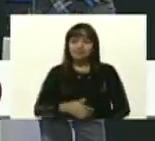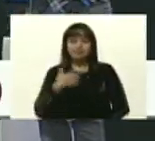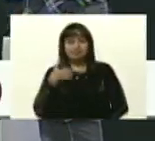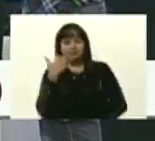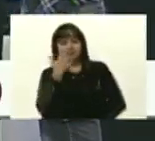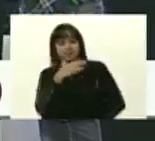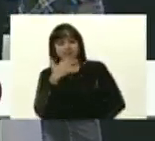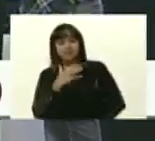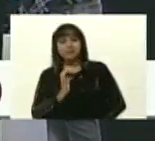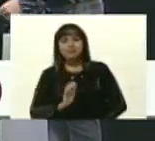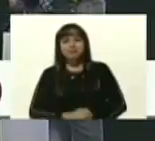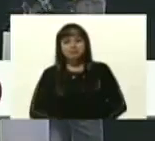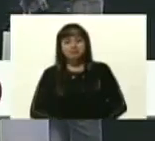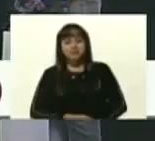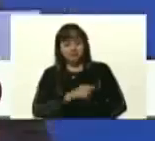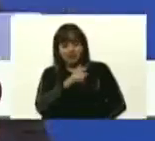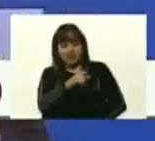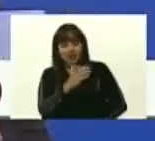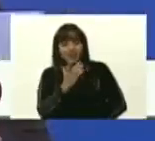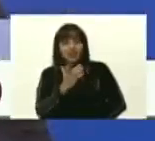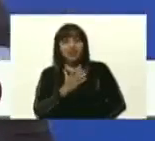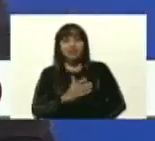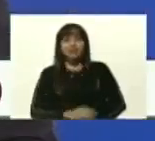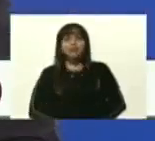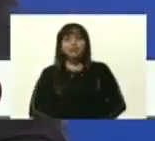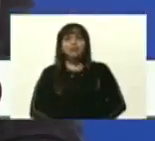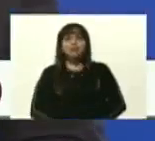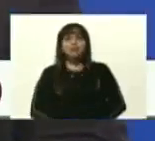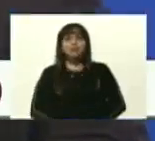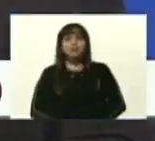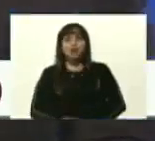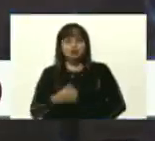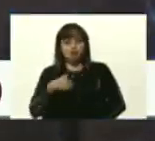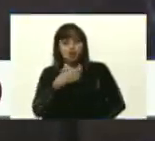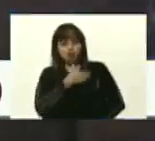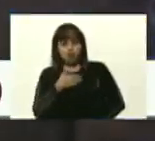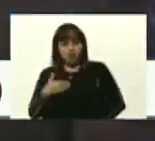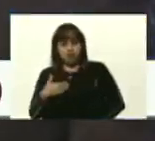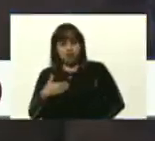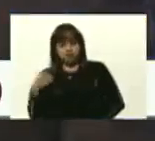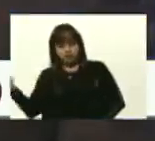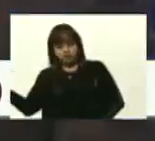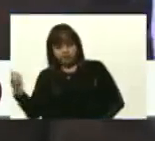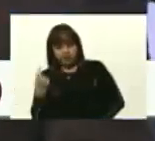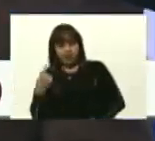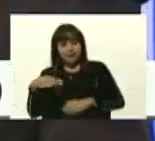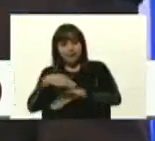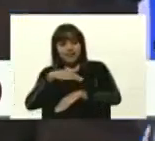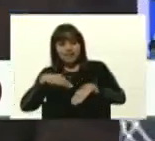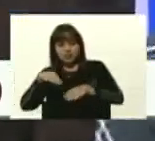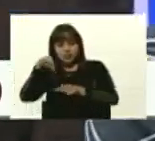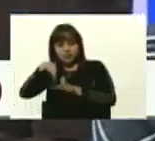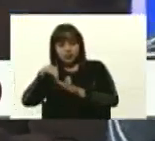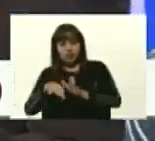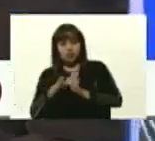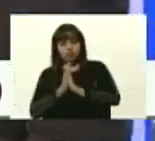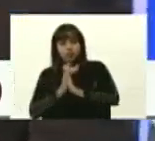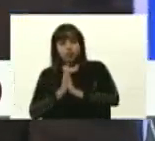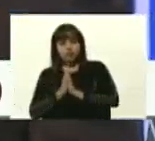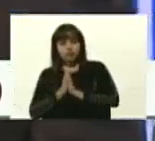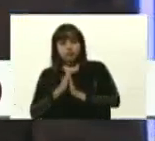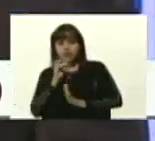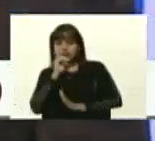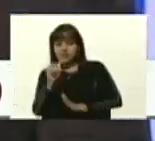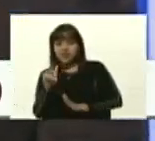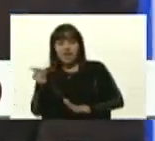Mira, Felipe, bueno, yo quiero que Castro Soteldo se acerque aquí para darle la noticia.